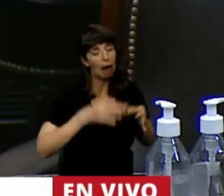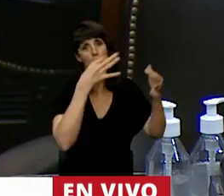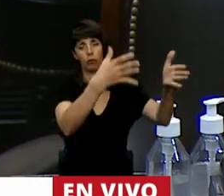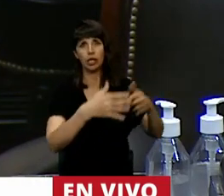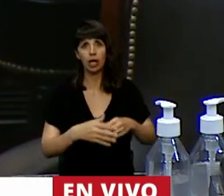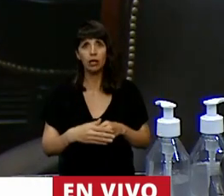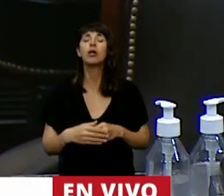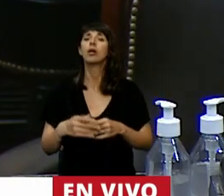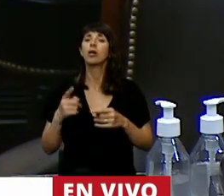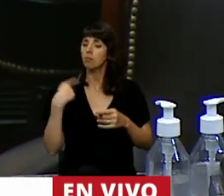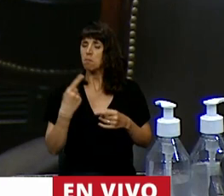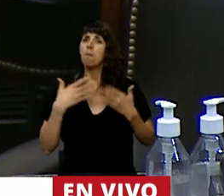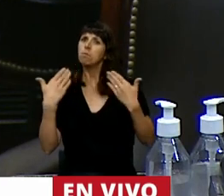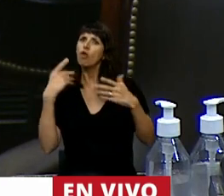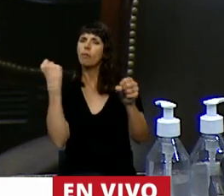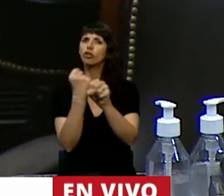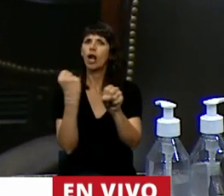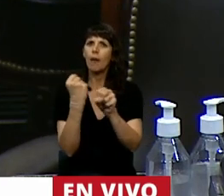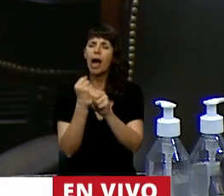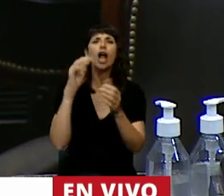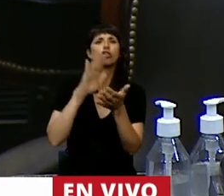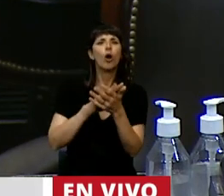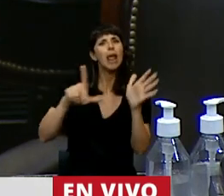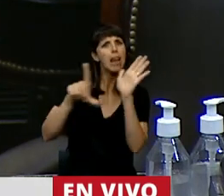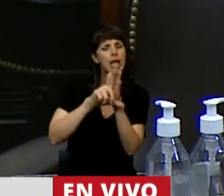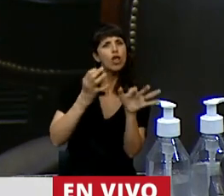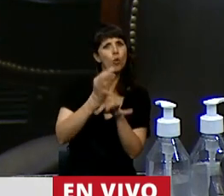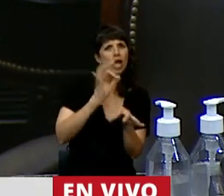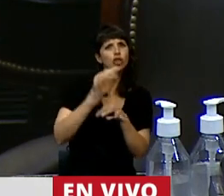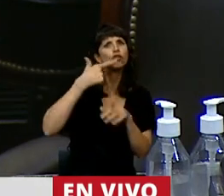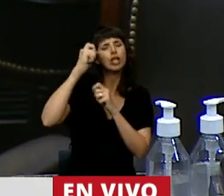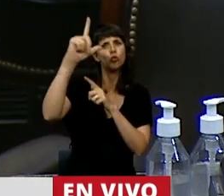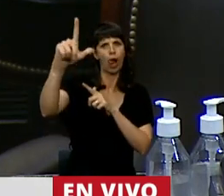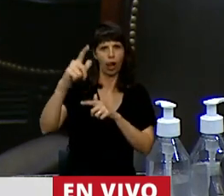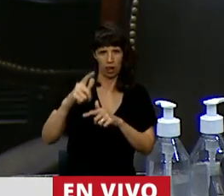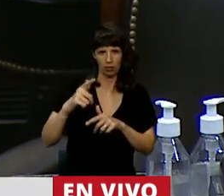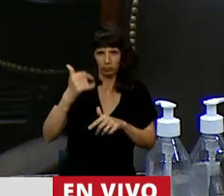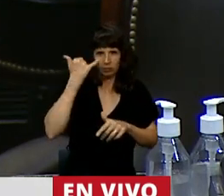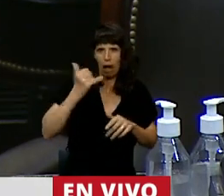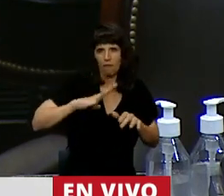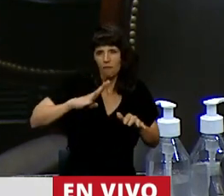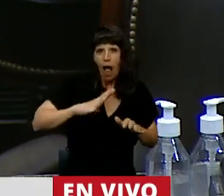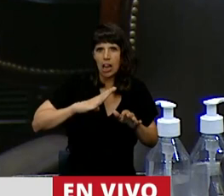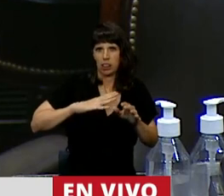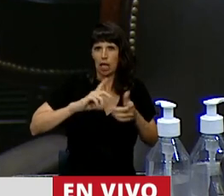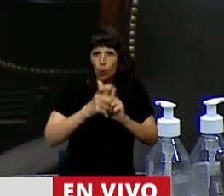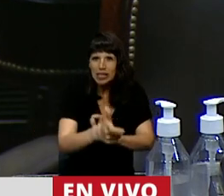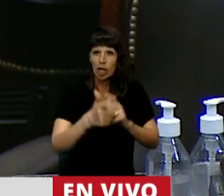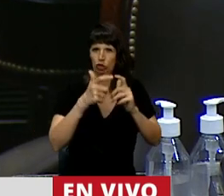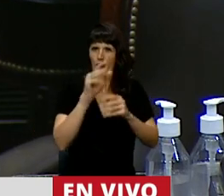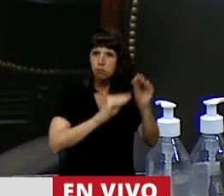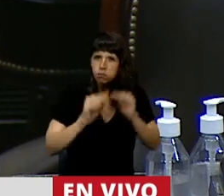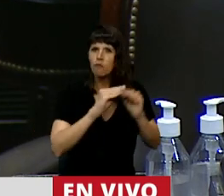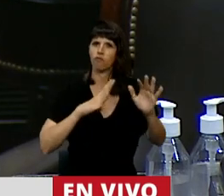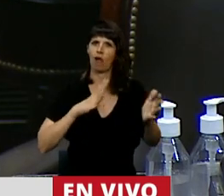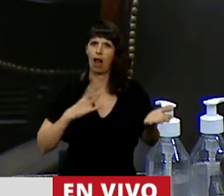diputado. Podemos trabajar en las leyes de educación sexual que han quedado obsoletas y lo entendemos. Podemos poner nuestro pequeño,